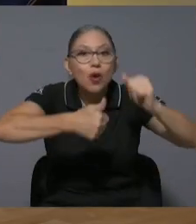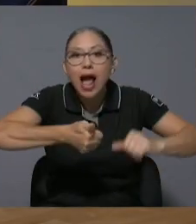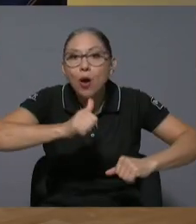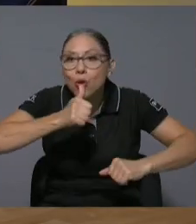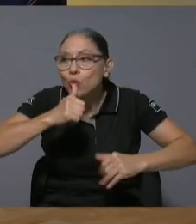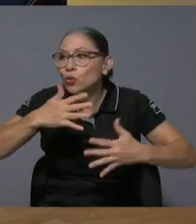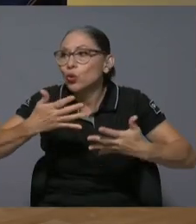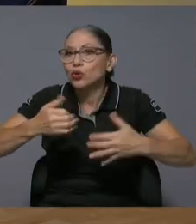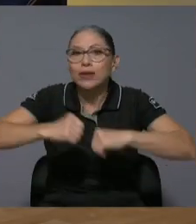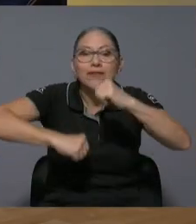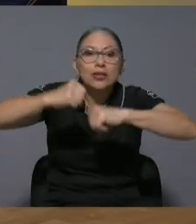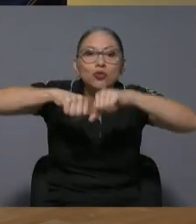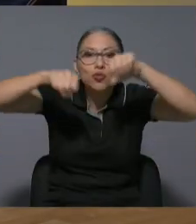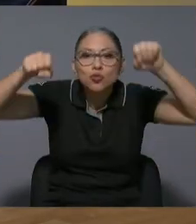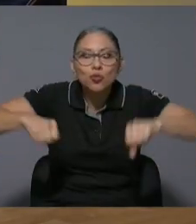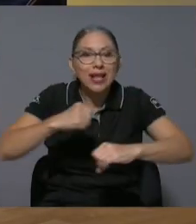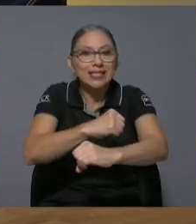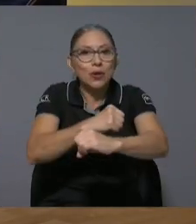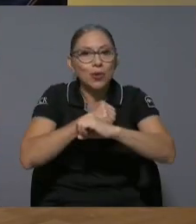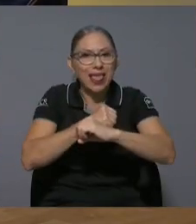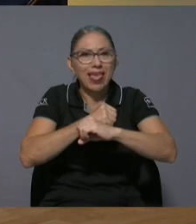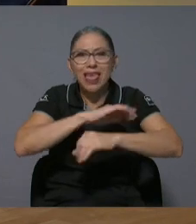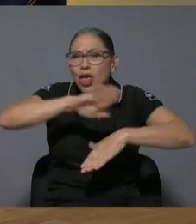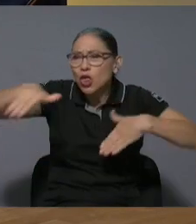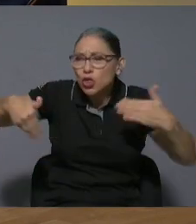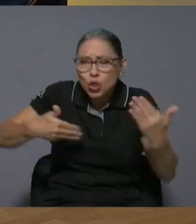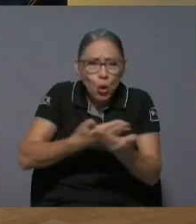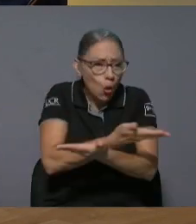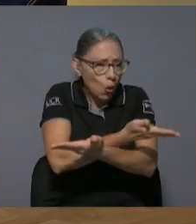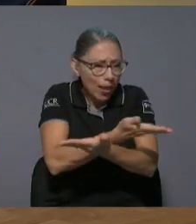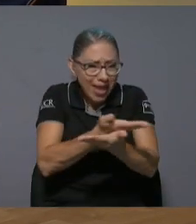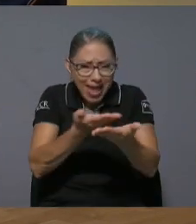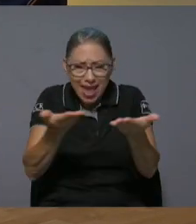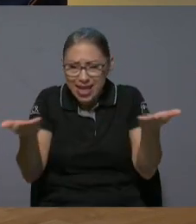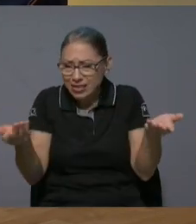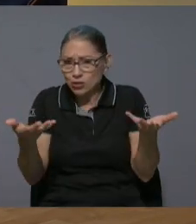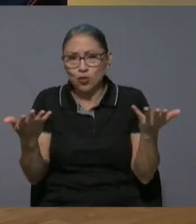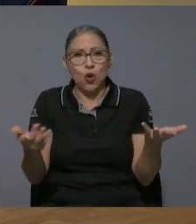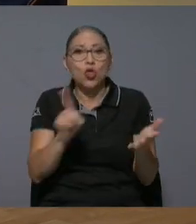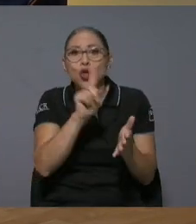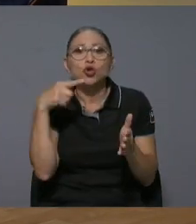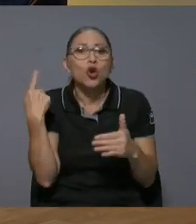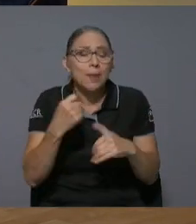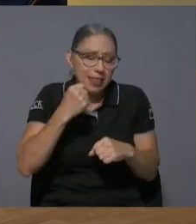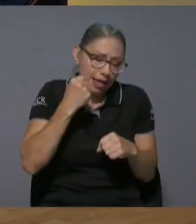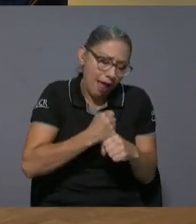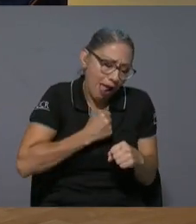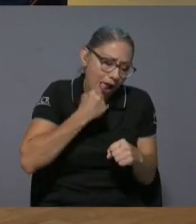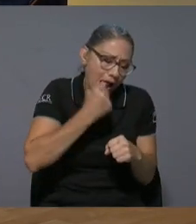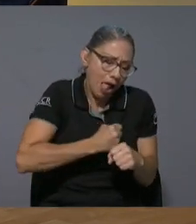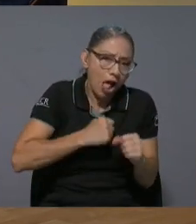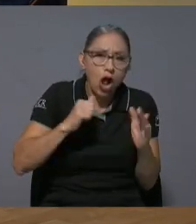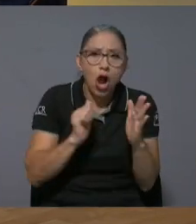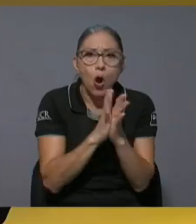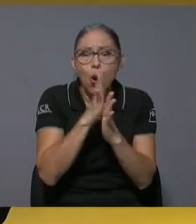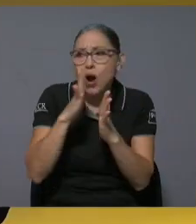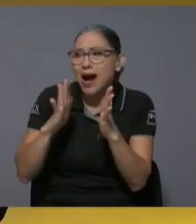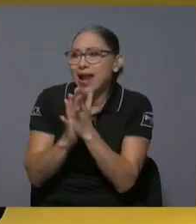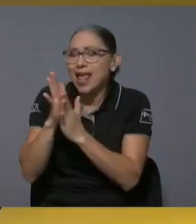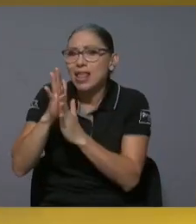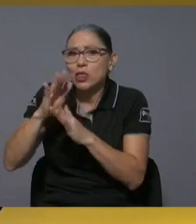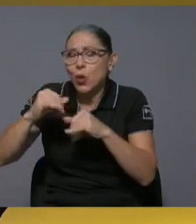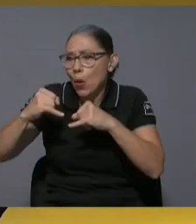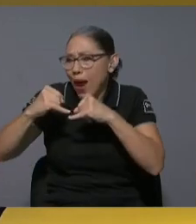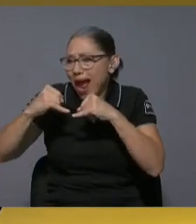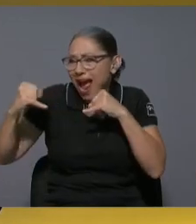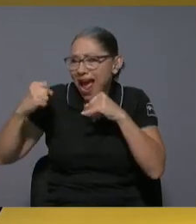toda esta red que más que obras más que concreto y acero se trata de servicios